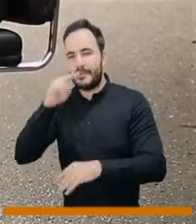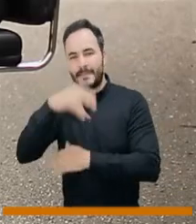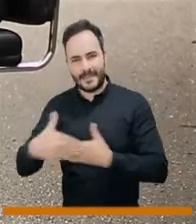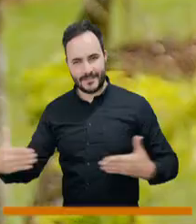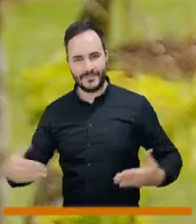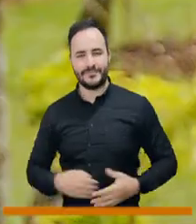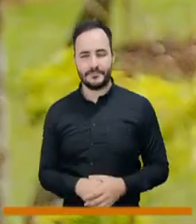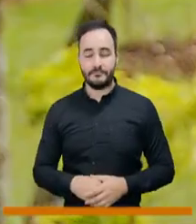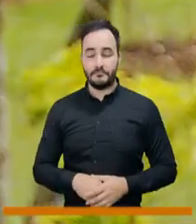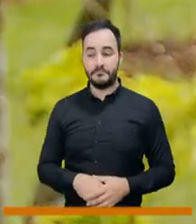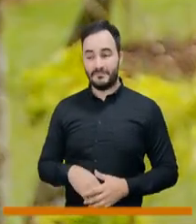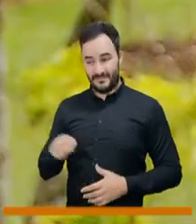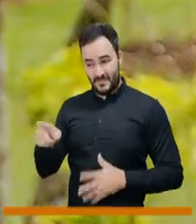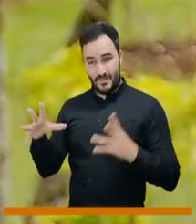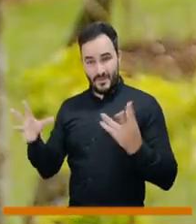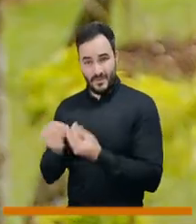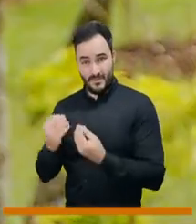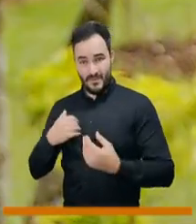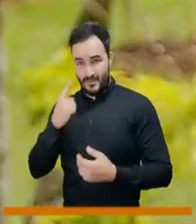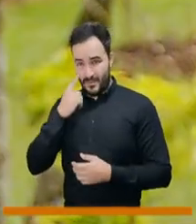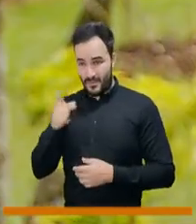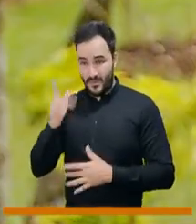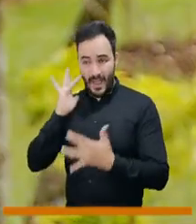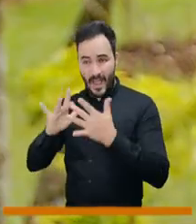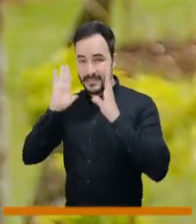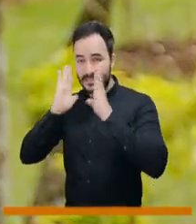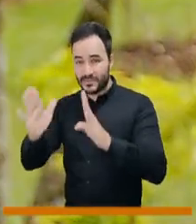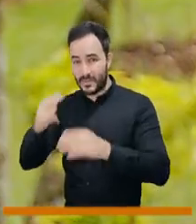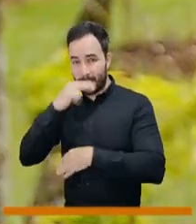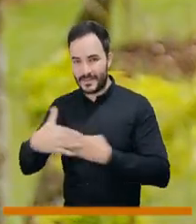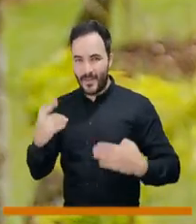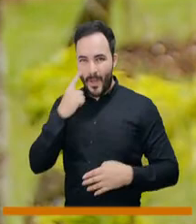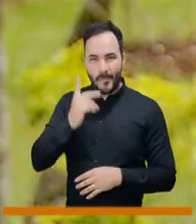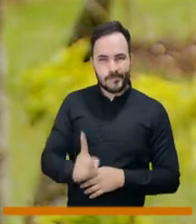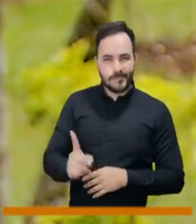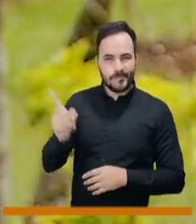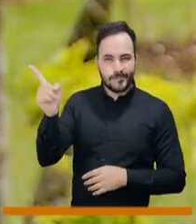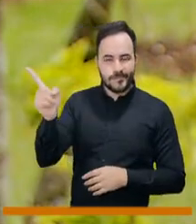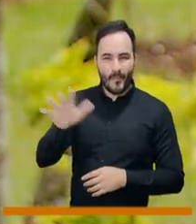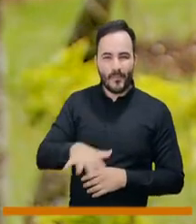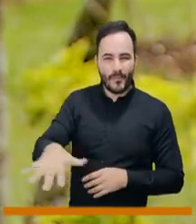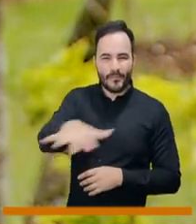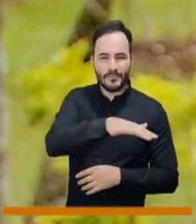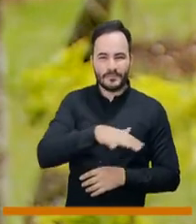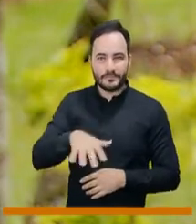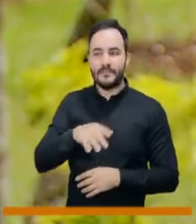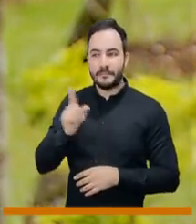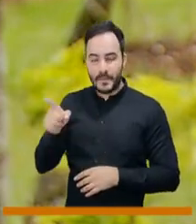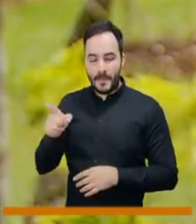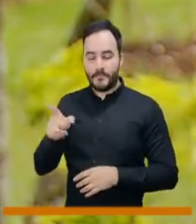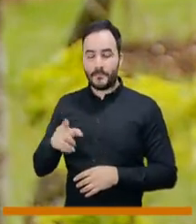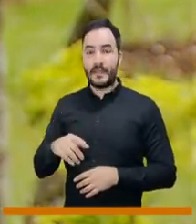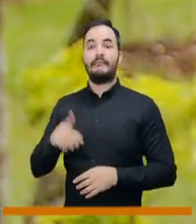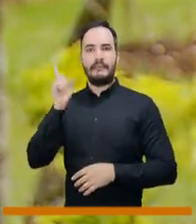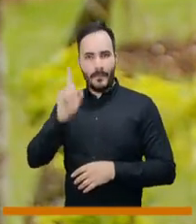que adicional, también hay que decir, no solamente esta unidad que estamos viendo al fondo, sino que aquí está la unidad pediátrica